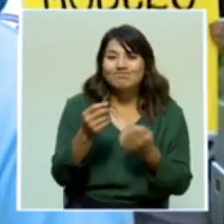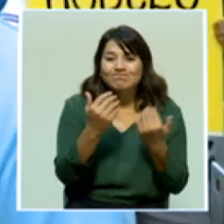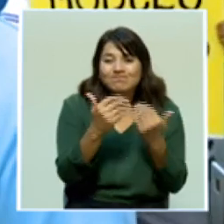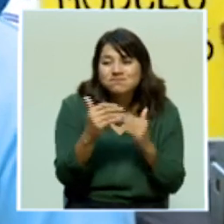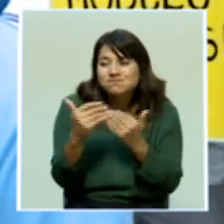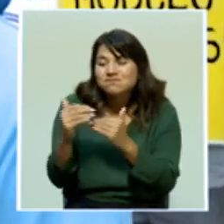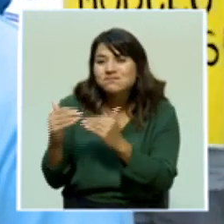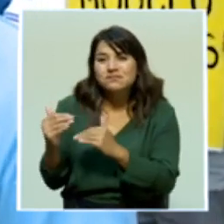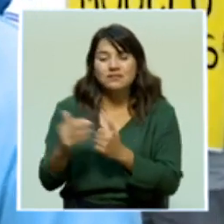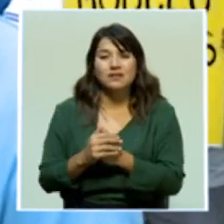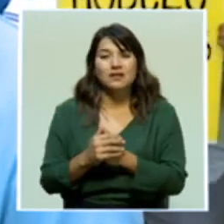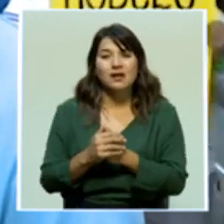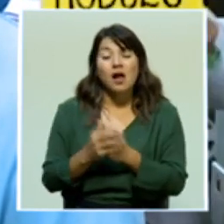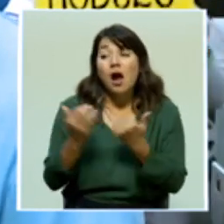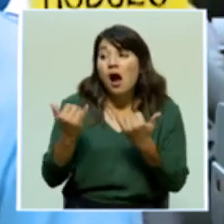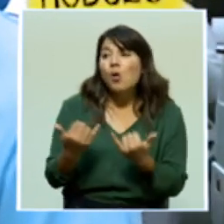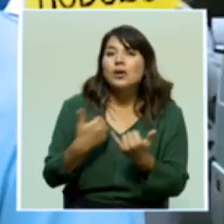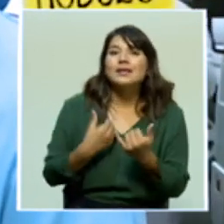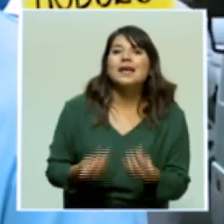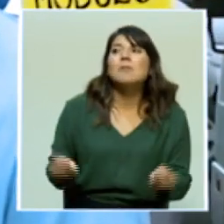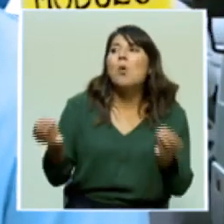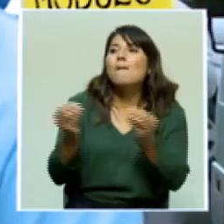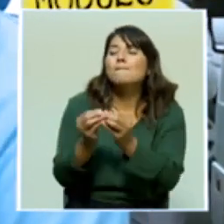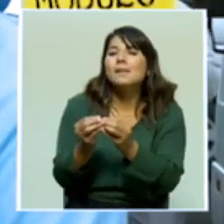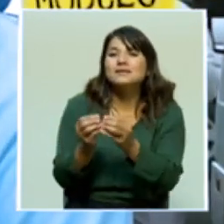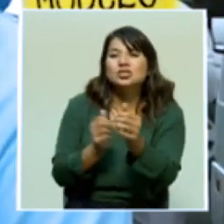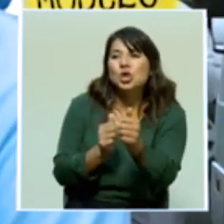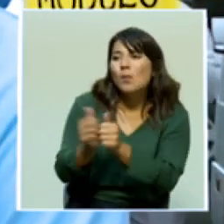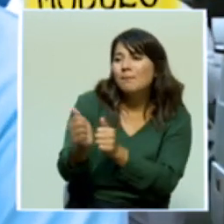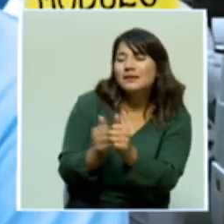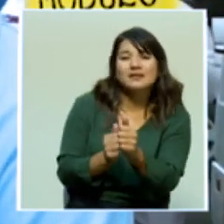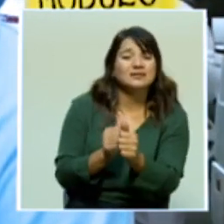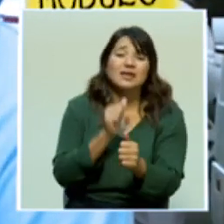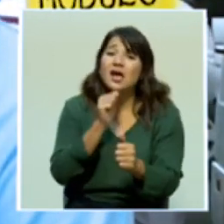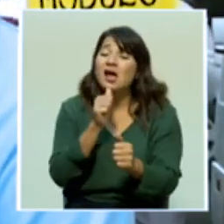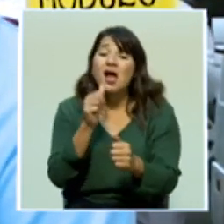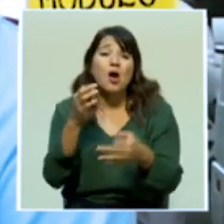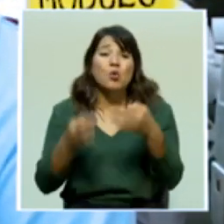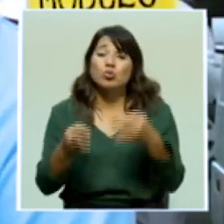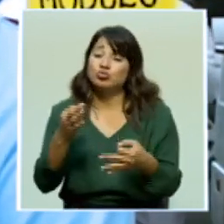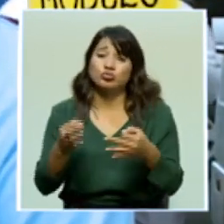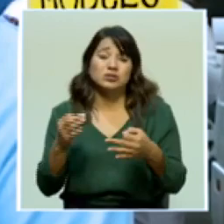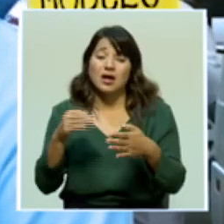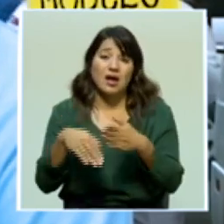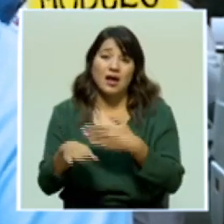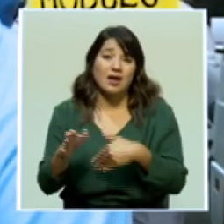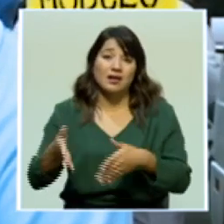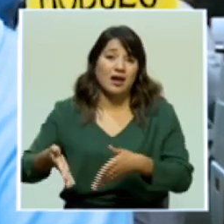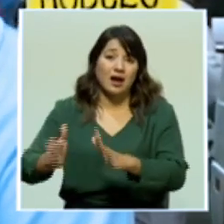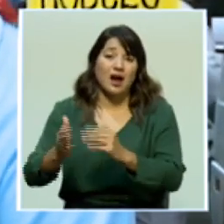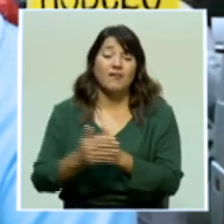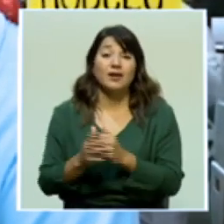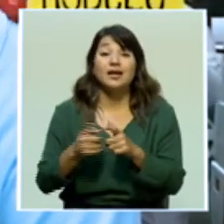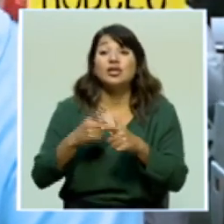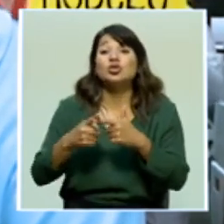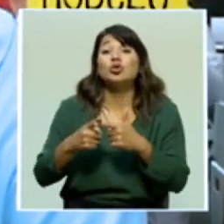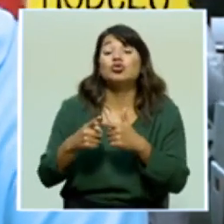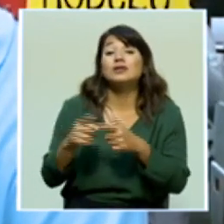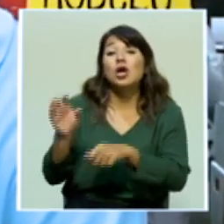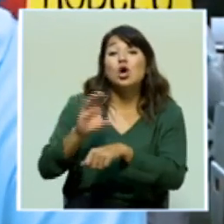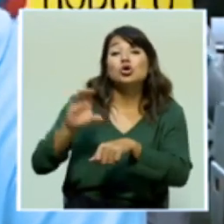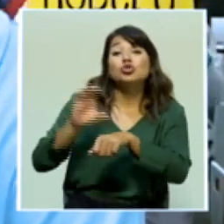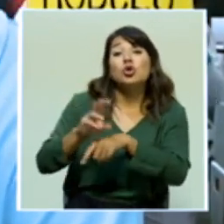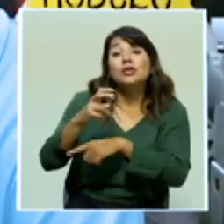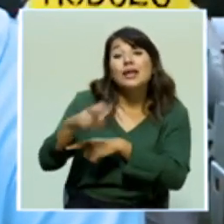menos con una competencia despiada y desleal en la carretera. O sea, simplemente lo que está haciendo el Consejo de Transporte Público es